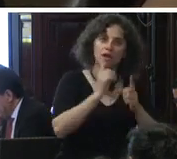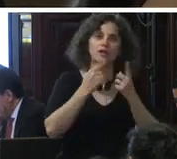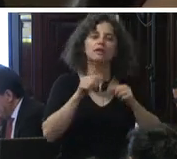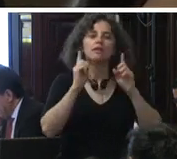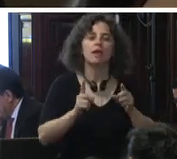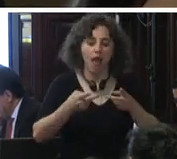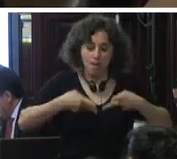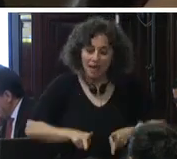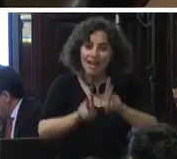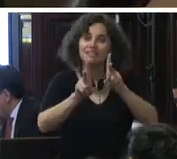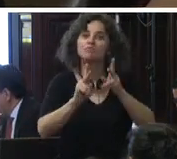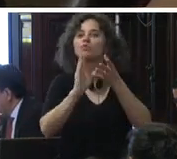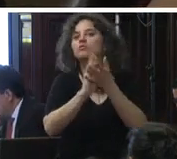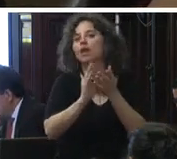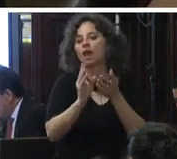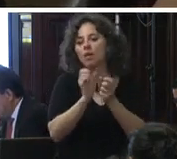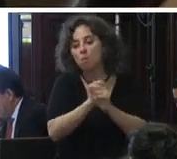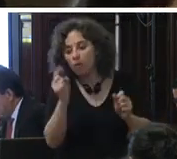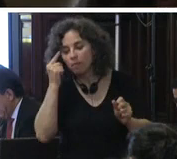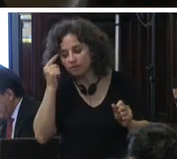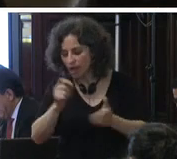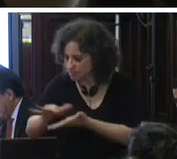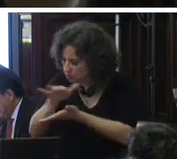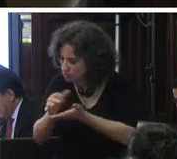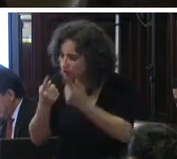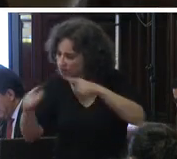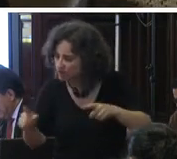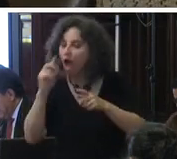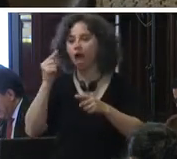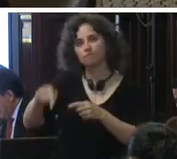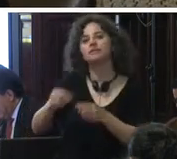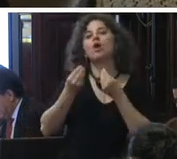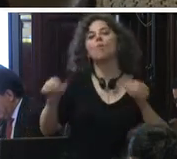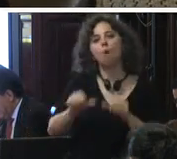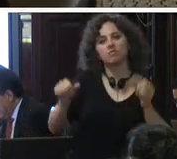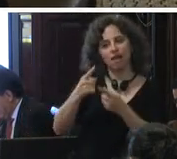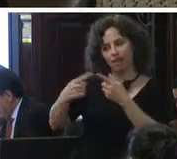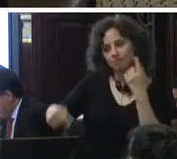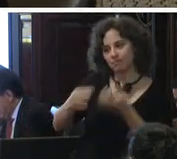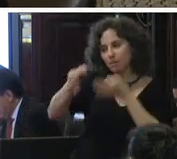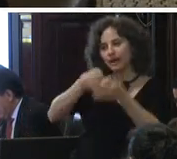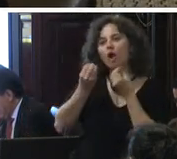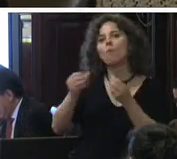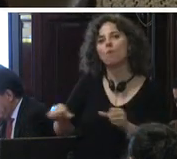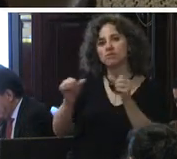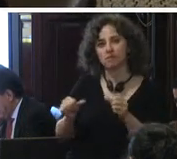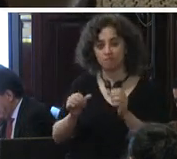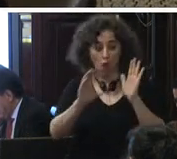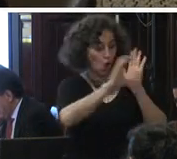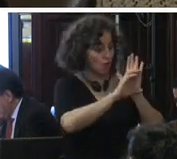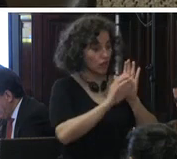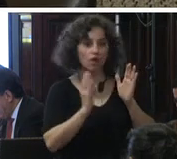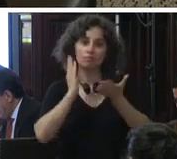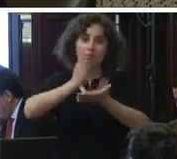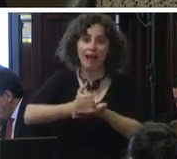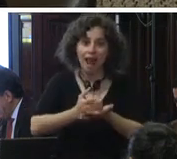mecanismos alternativos para la solución de los conflictos penales el código nacional de procedimientos penales prevé